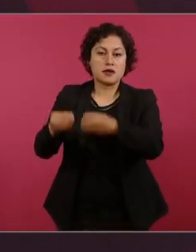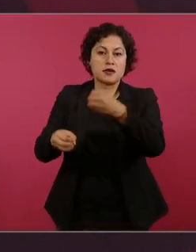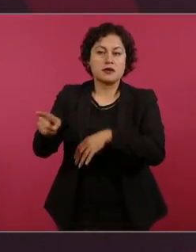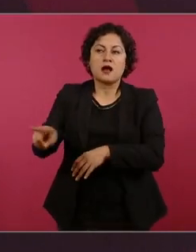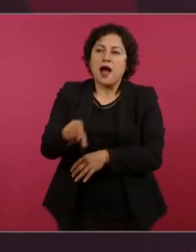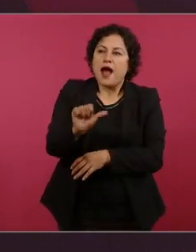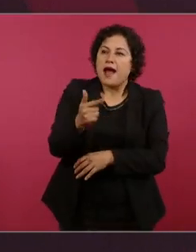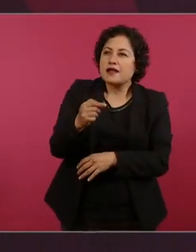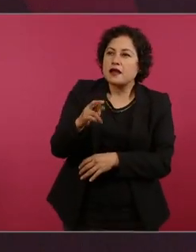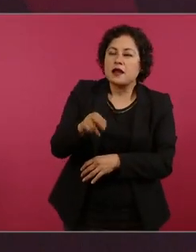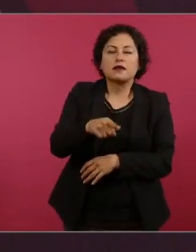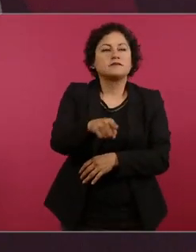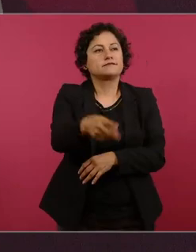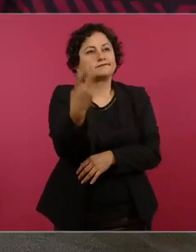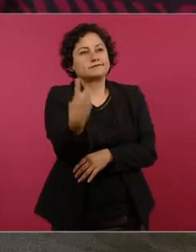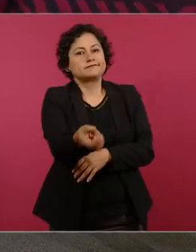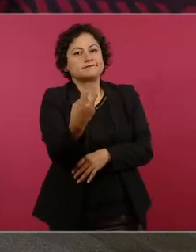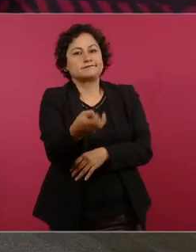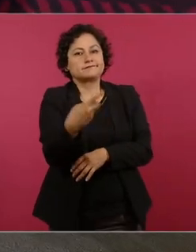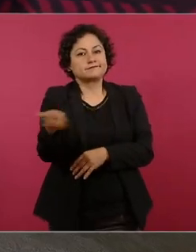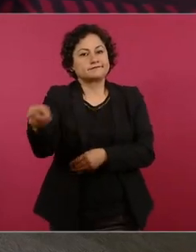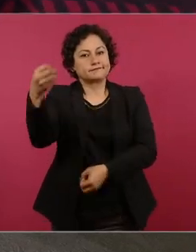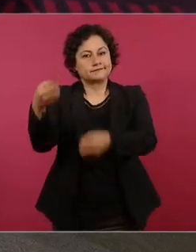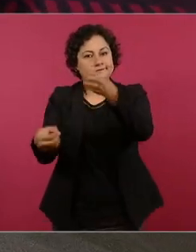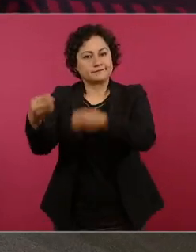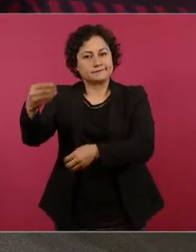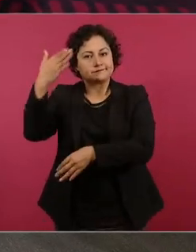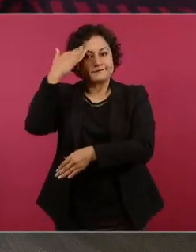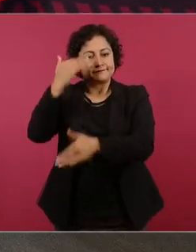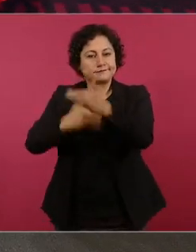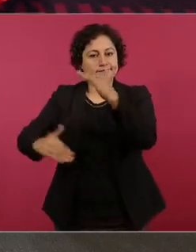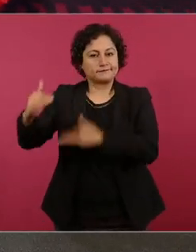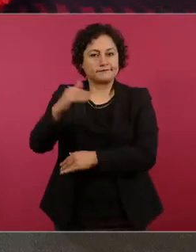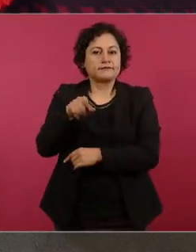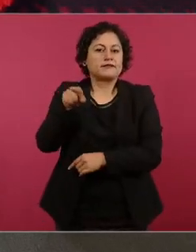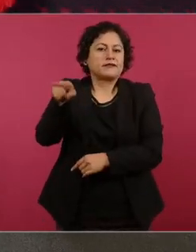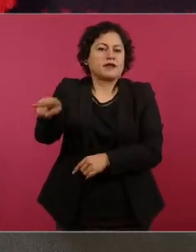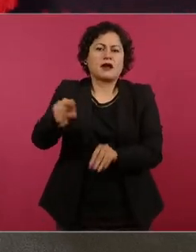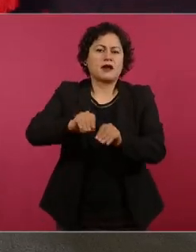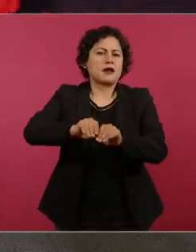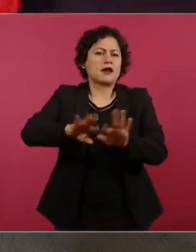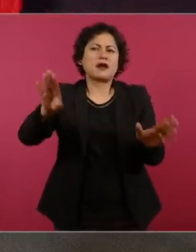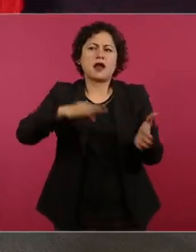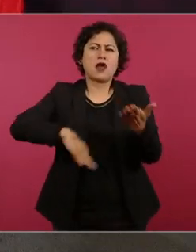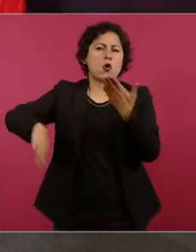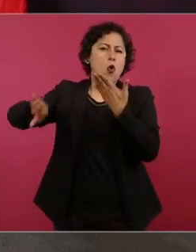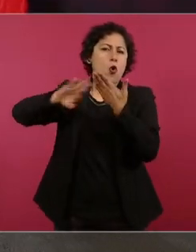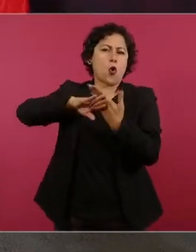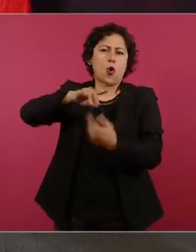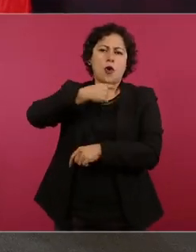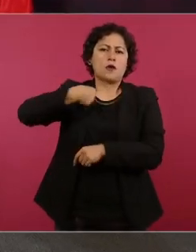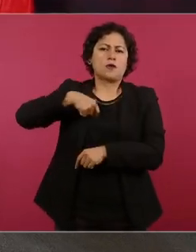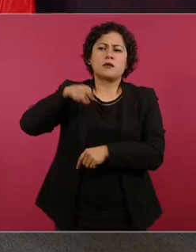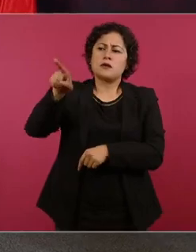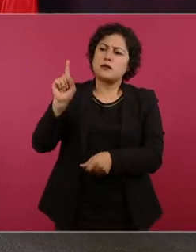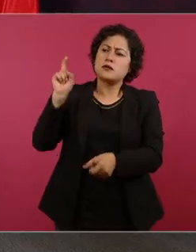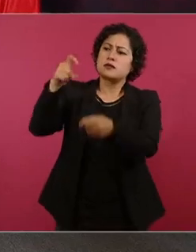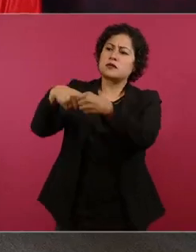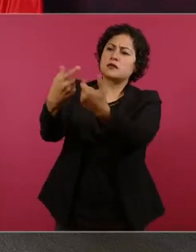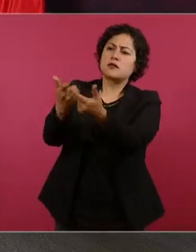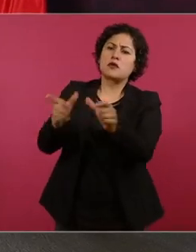Morales sí que está en contra de nosotros abiertamente que pertenece al bloque conservador